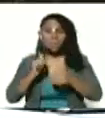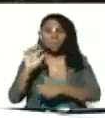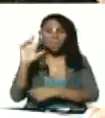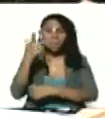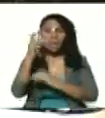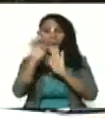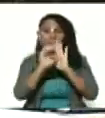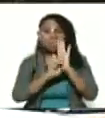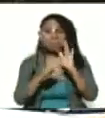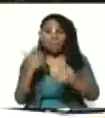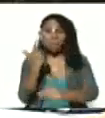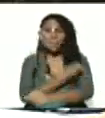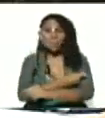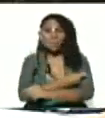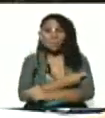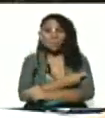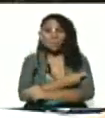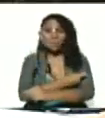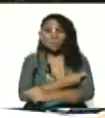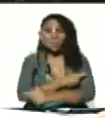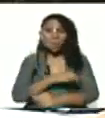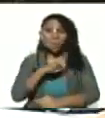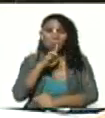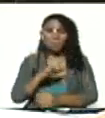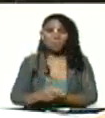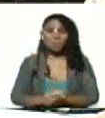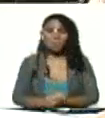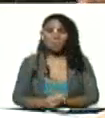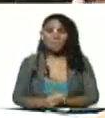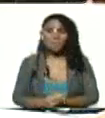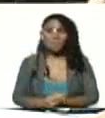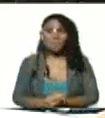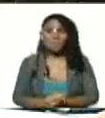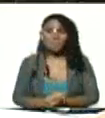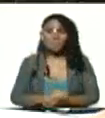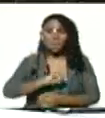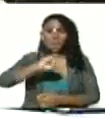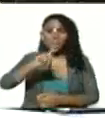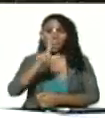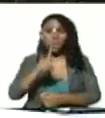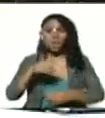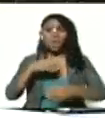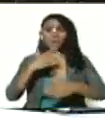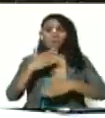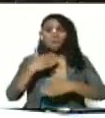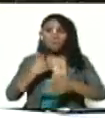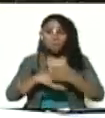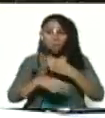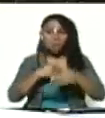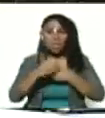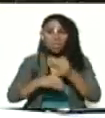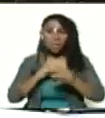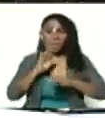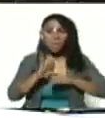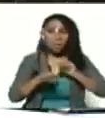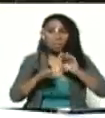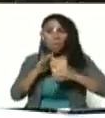etapa de la vacunación masiva durante julio vamos a dar pasos importantísimos